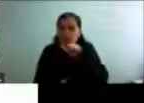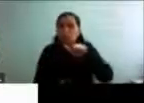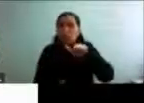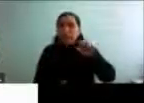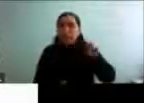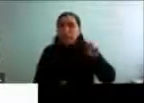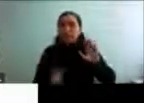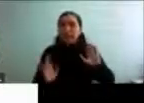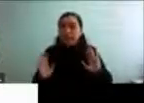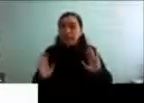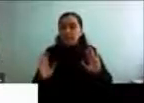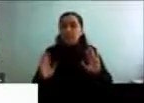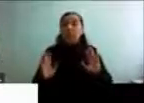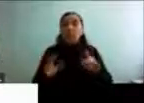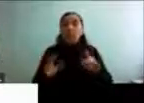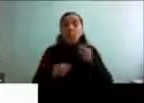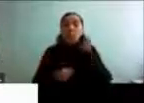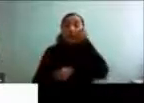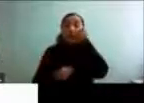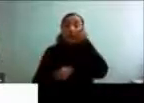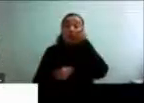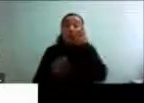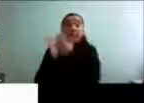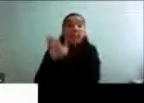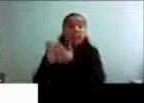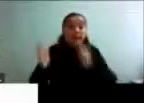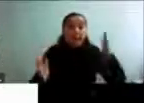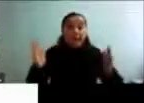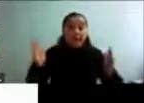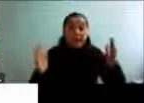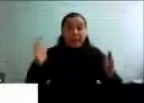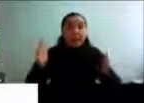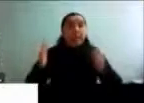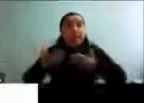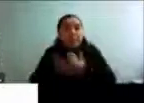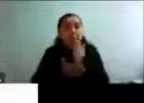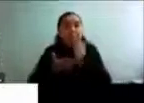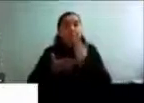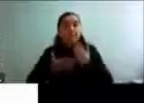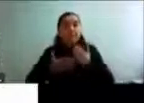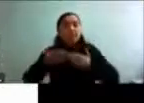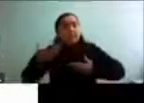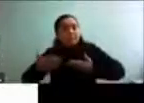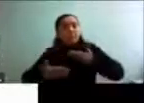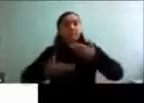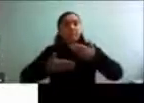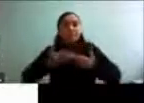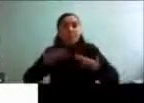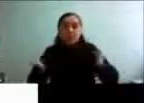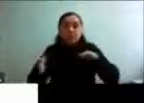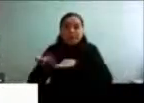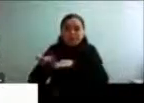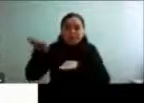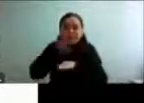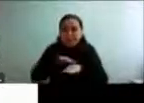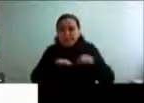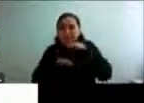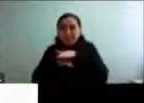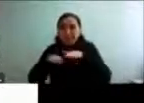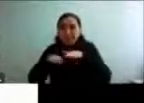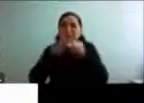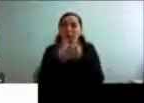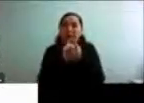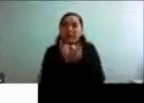entender como que es una etapa donde se empiezan a suceder, y se empiezan a superponer una serie de cambios.